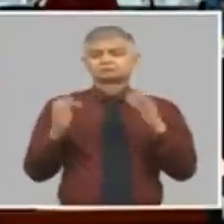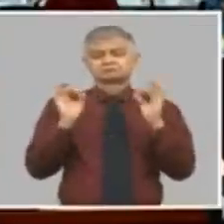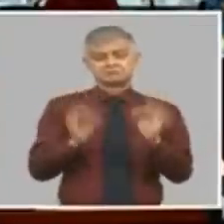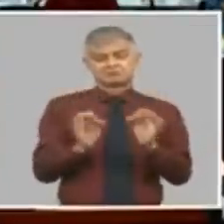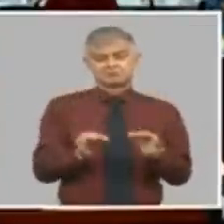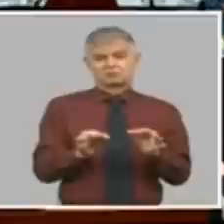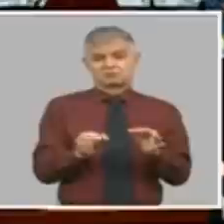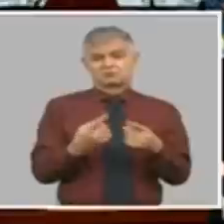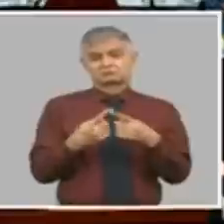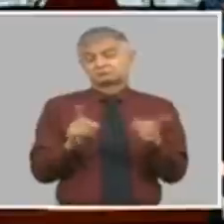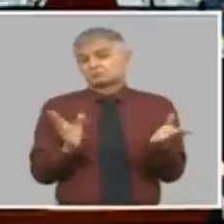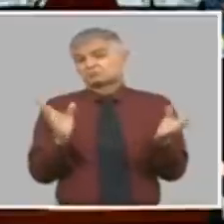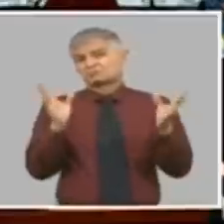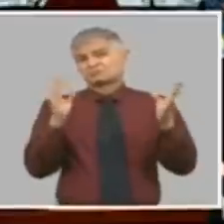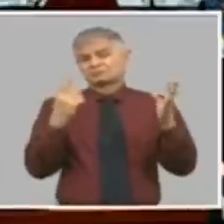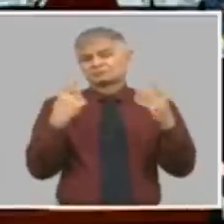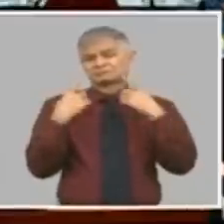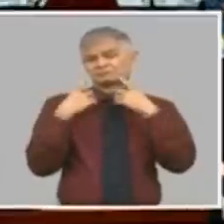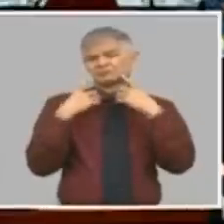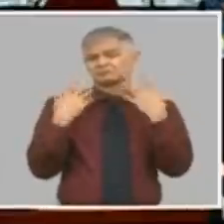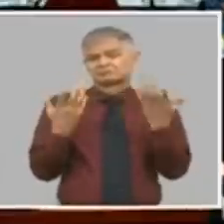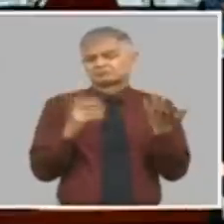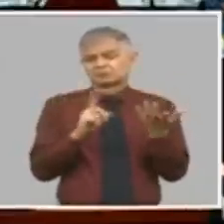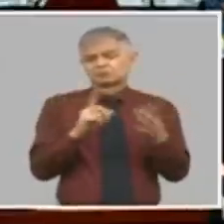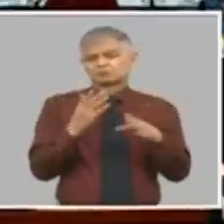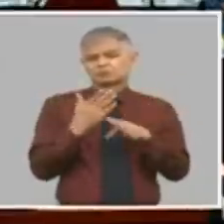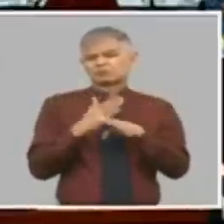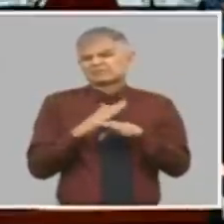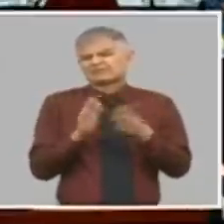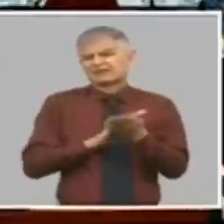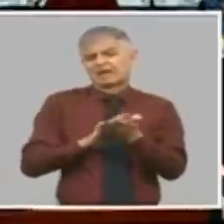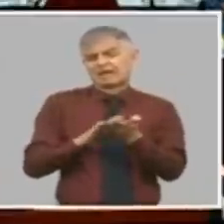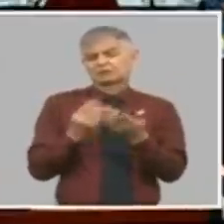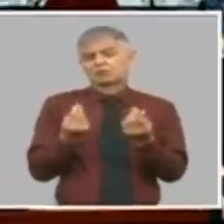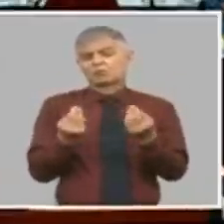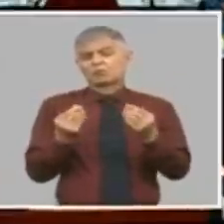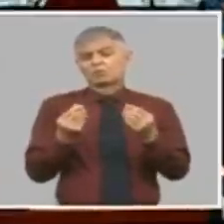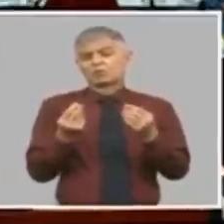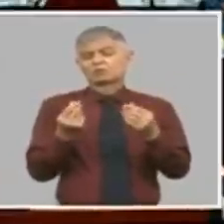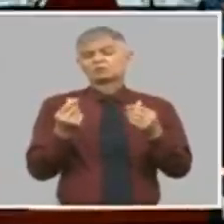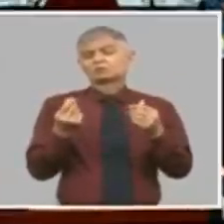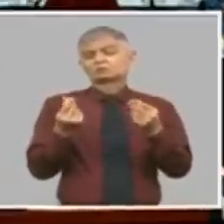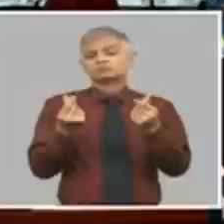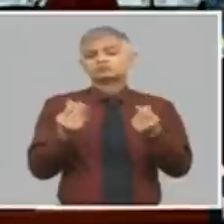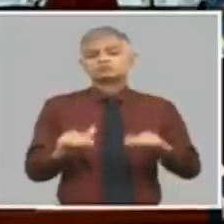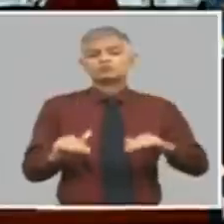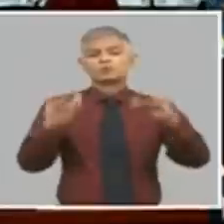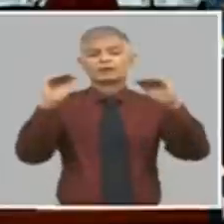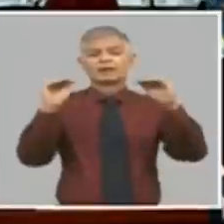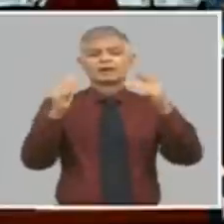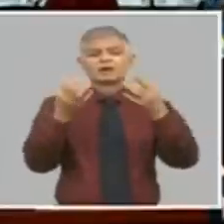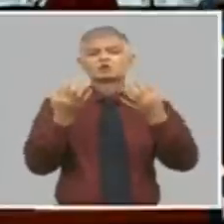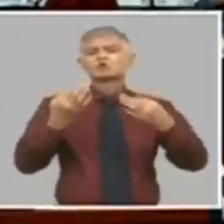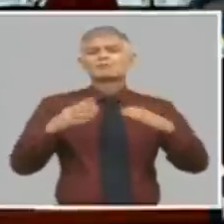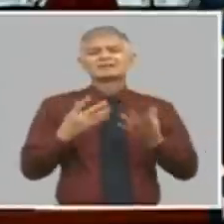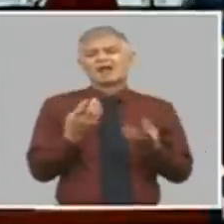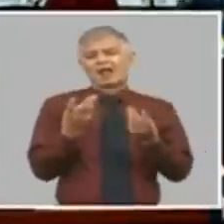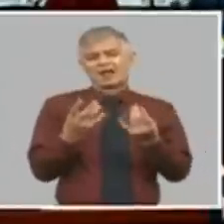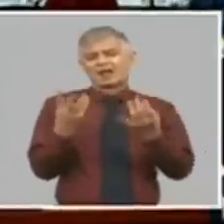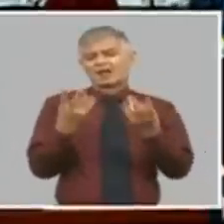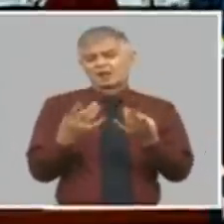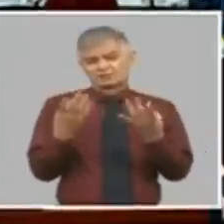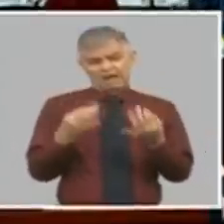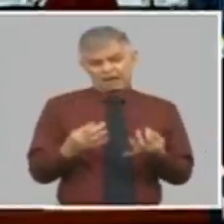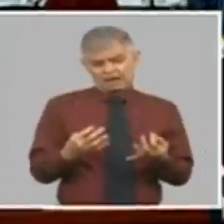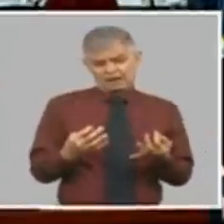devaluación para tener como resultado una devaluación nominal lo que tiene sentido